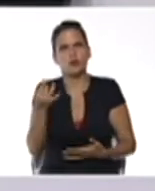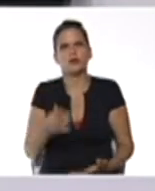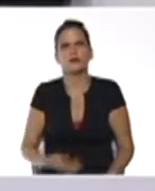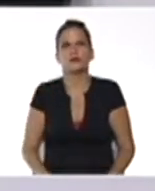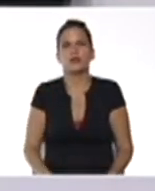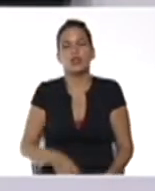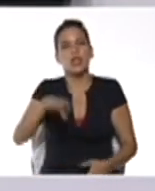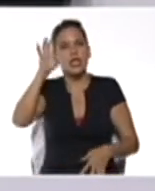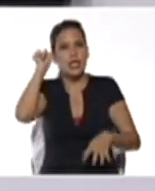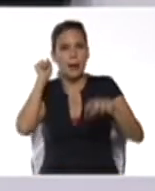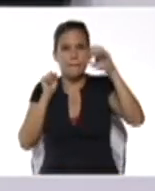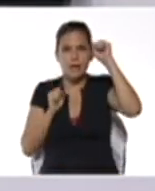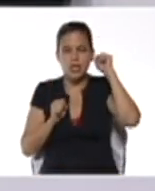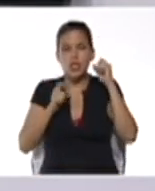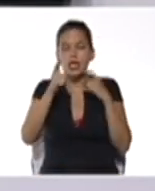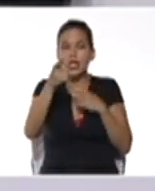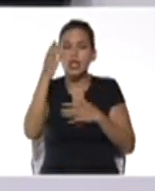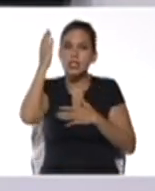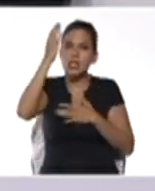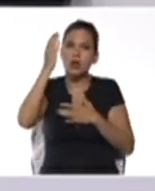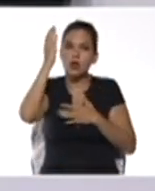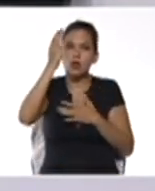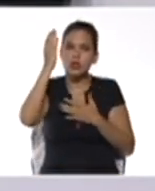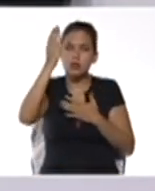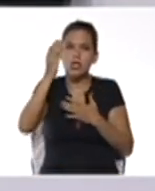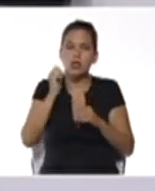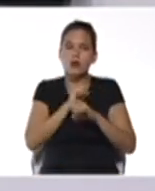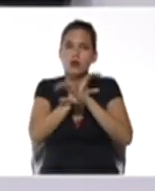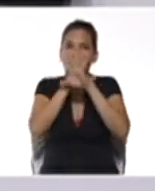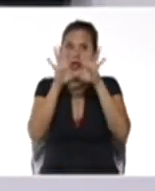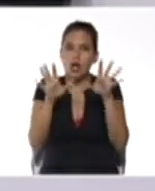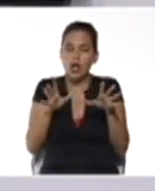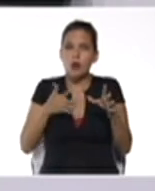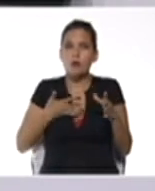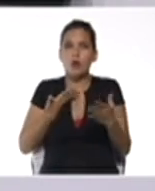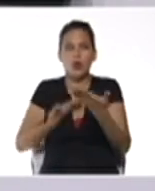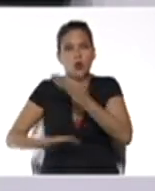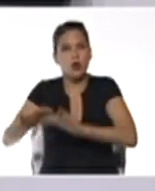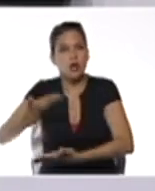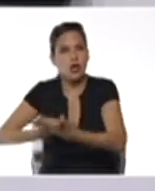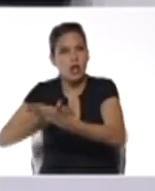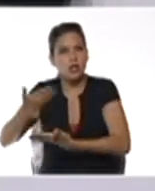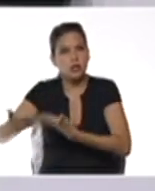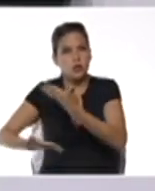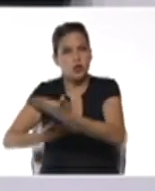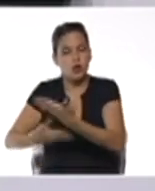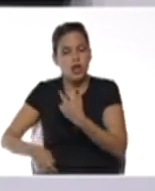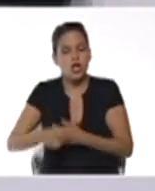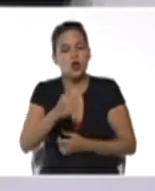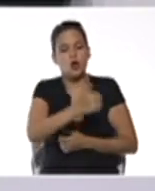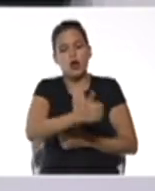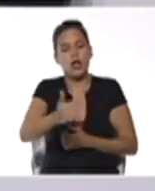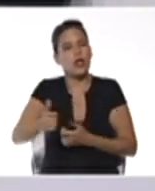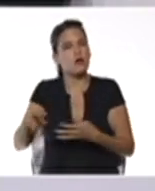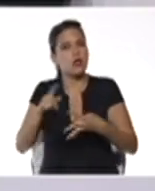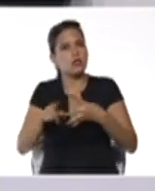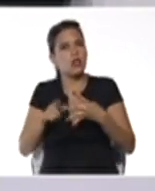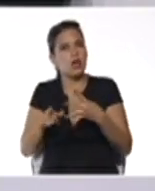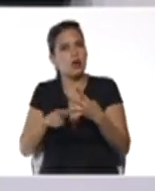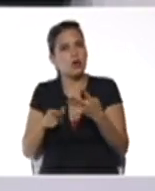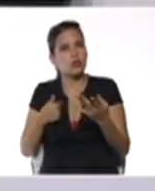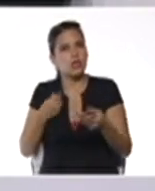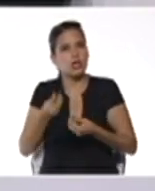y aprender que ese conocimiento formal poderlo relacionar con cada una de esas situaciones que puede